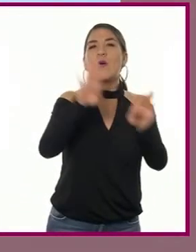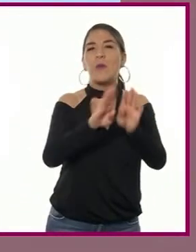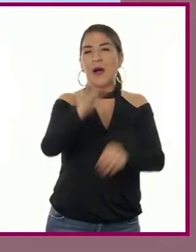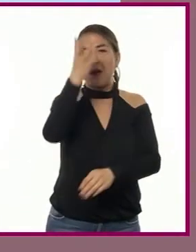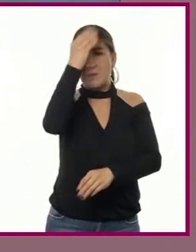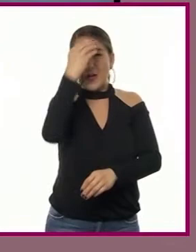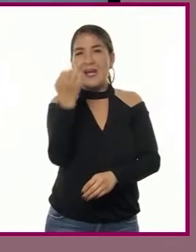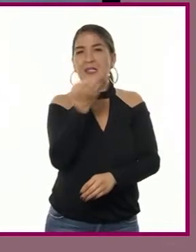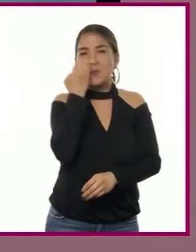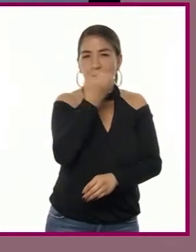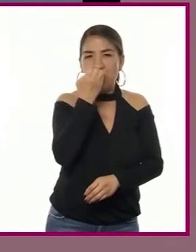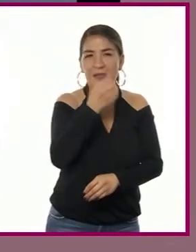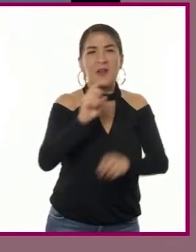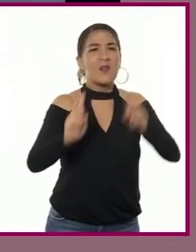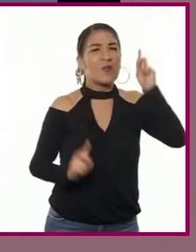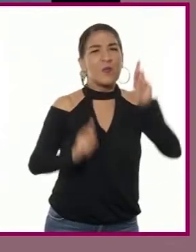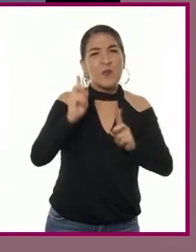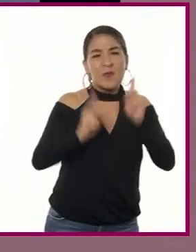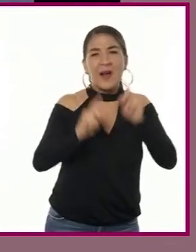a la duda.